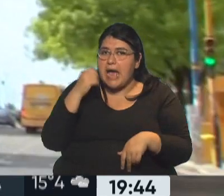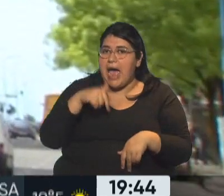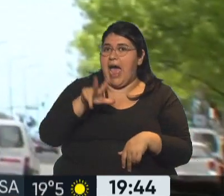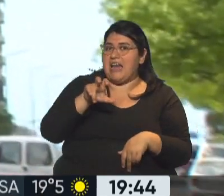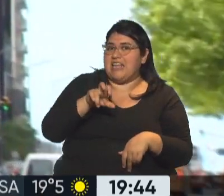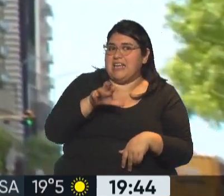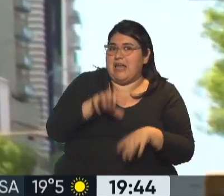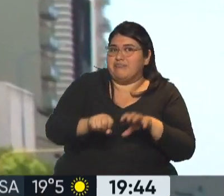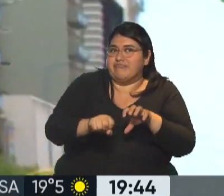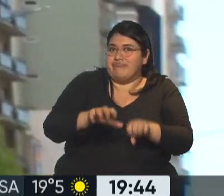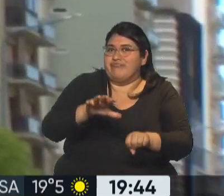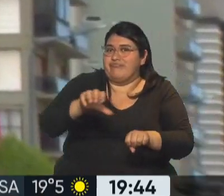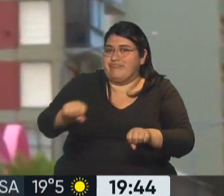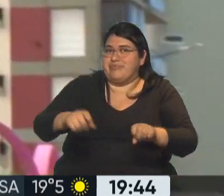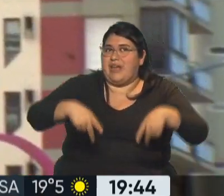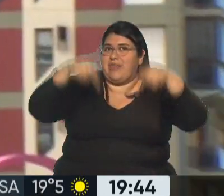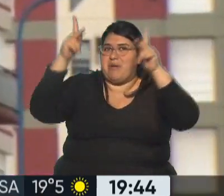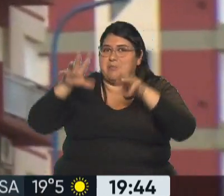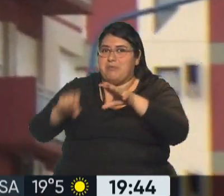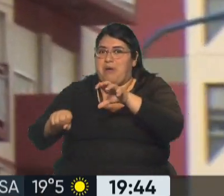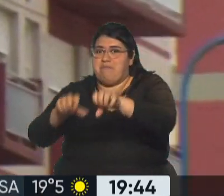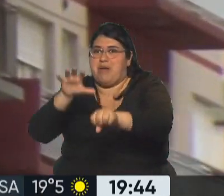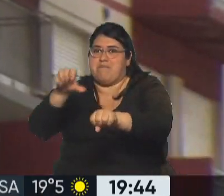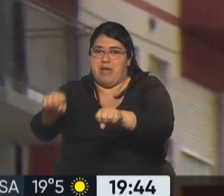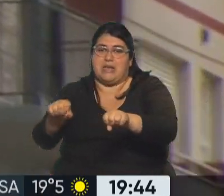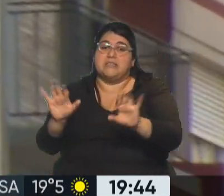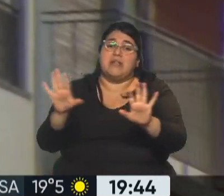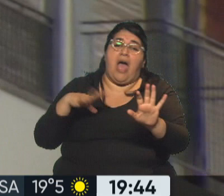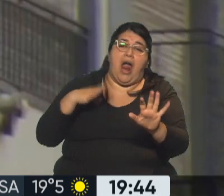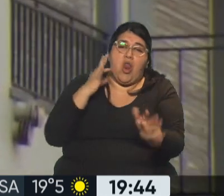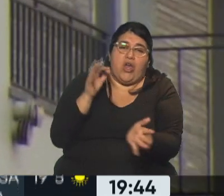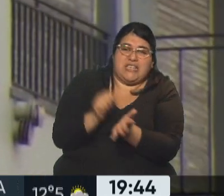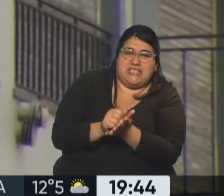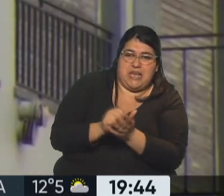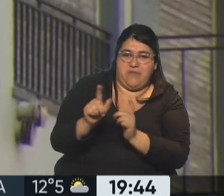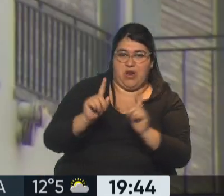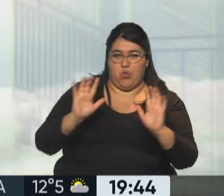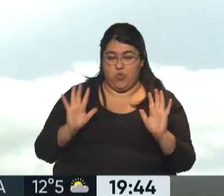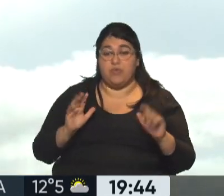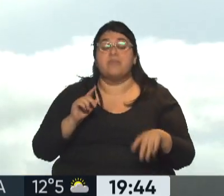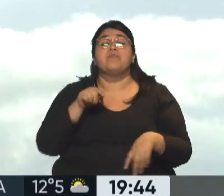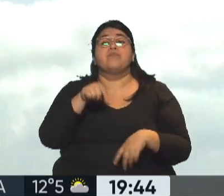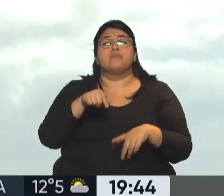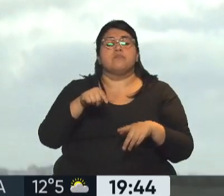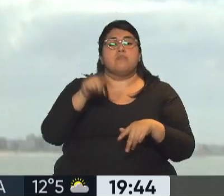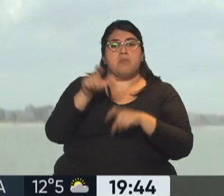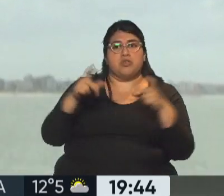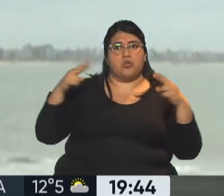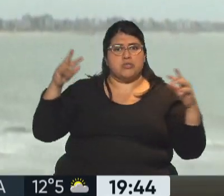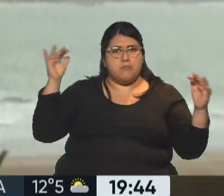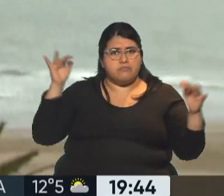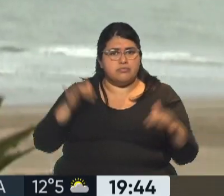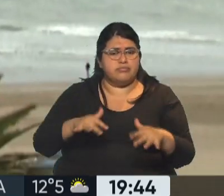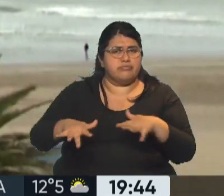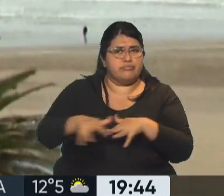las primeras casas, los primeros departamentos, o por lo menos a reservar. Y un dato muy importante, este movimiento turístico permite que